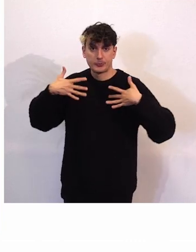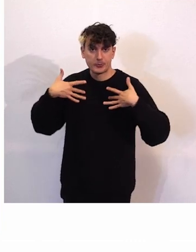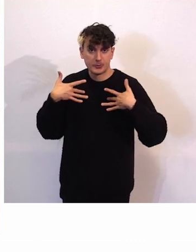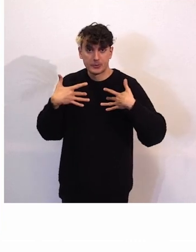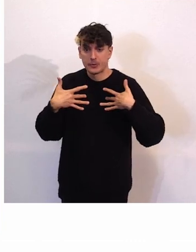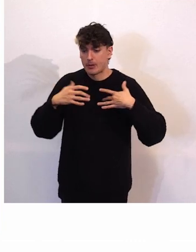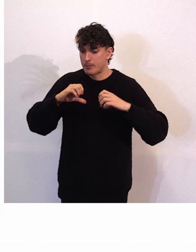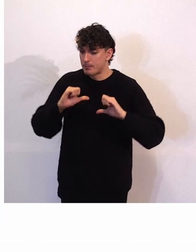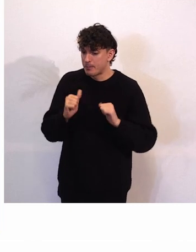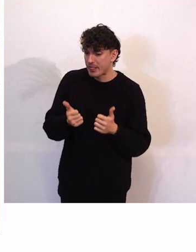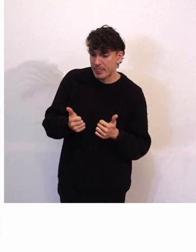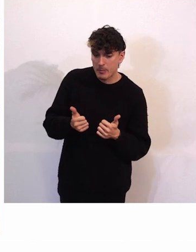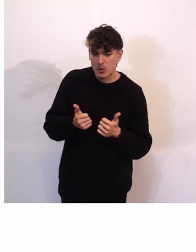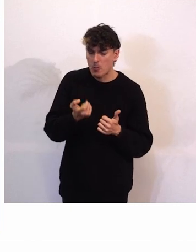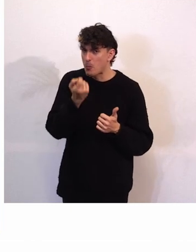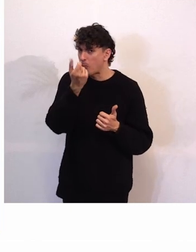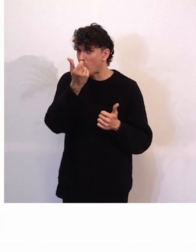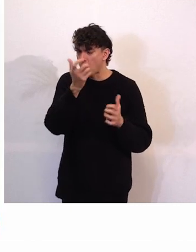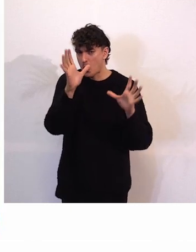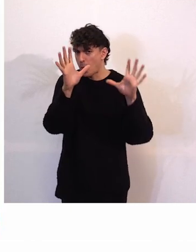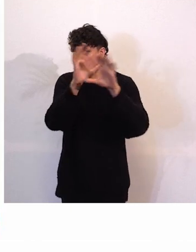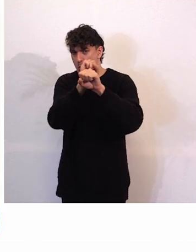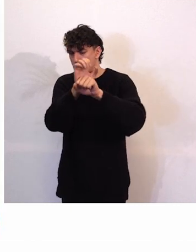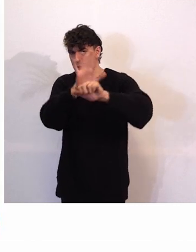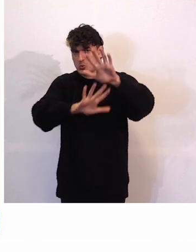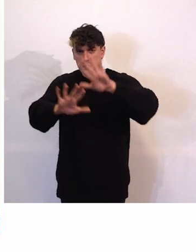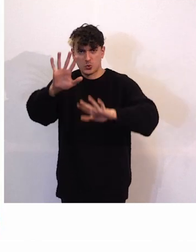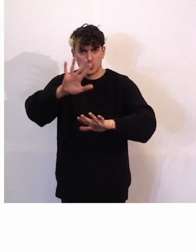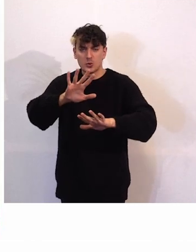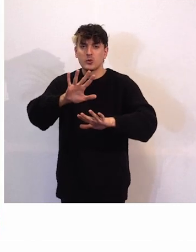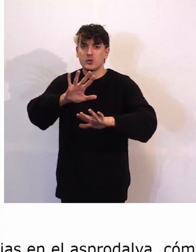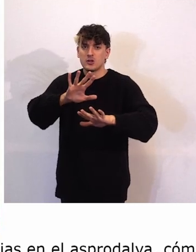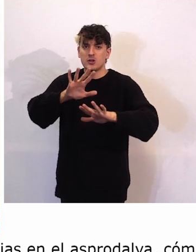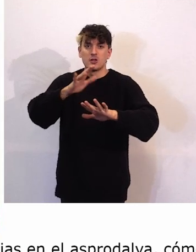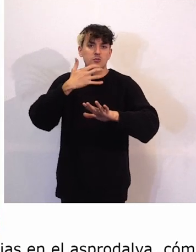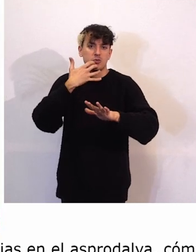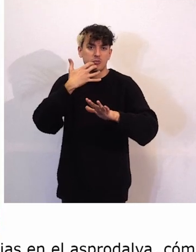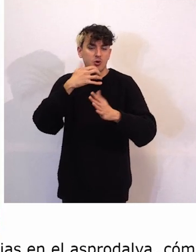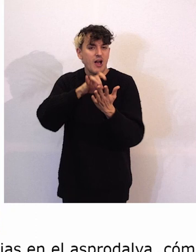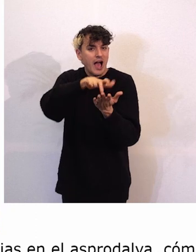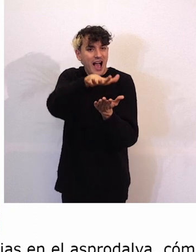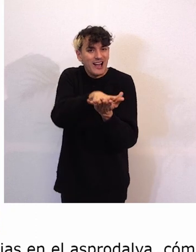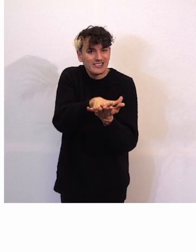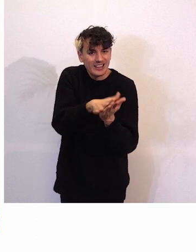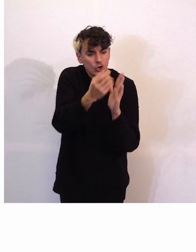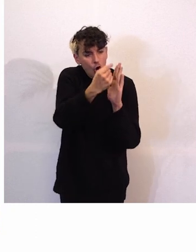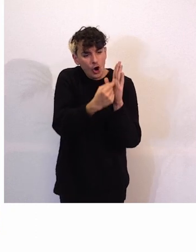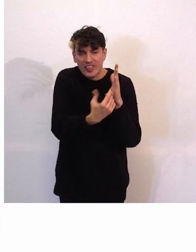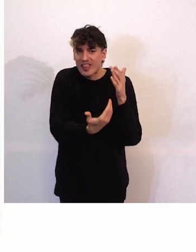principio era todo un poco confuso. Las actas y el orden del día no estaban adaptadas.